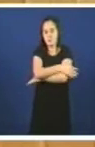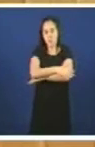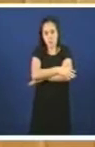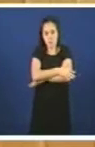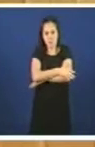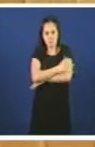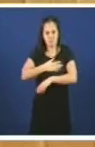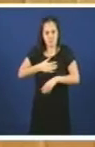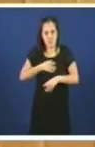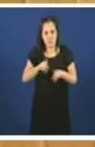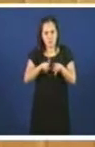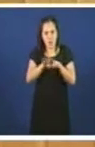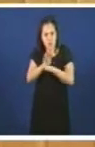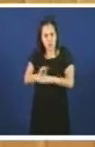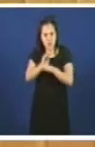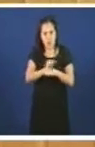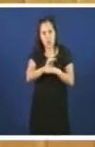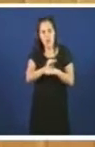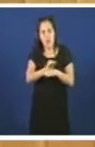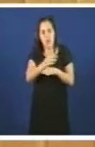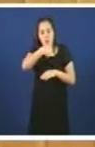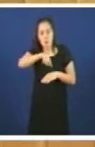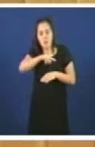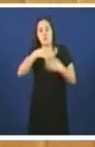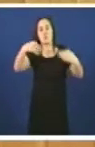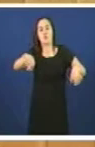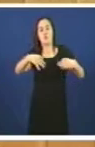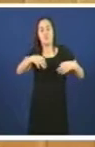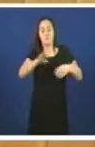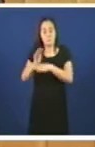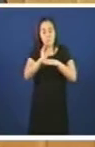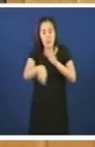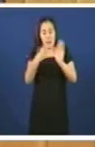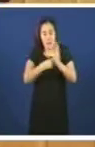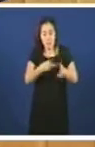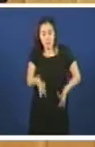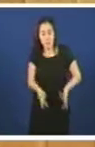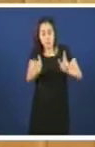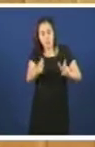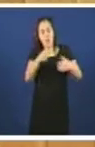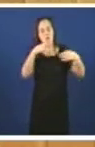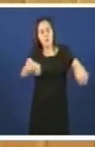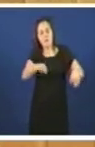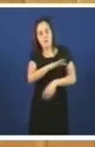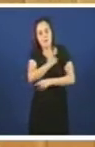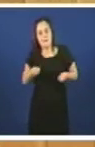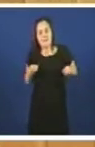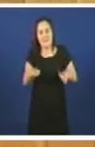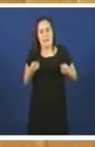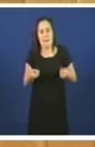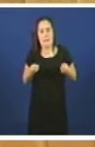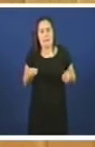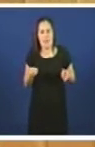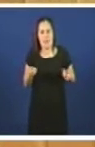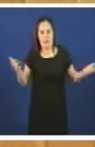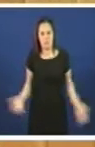valor o que este marco legal permite do ponto de vista de normalización e segación de autoestima que tanto nos falta nos